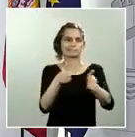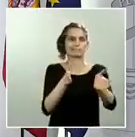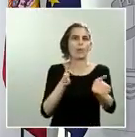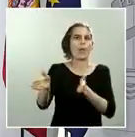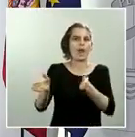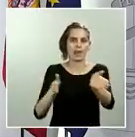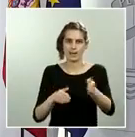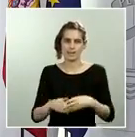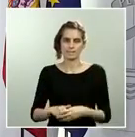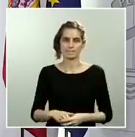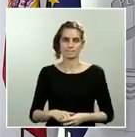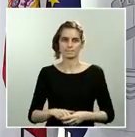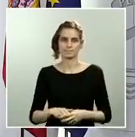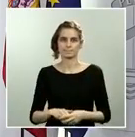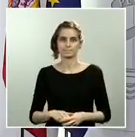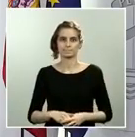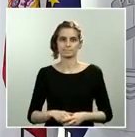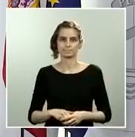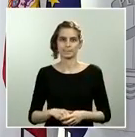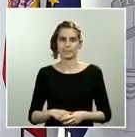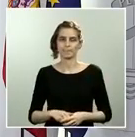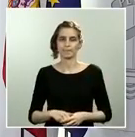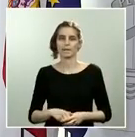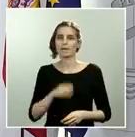Pregunta ahora a Radio Inter Economía. Adelante.